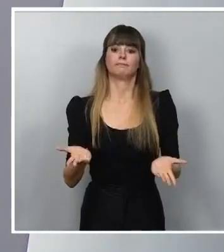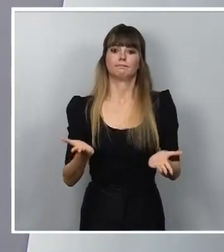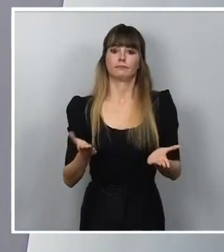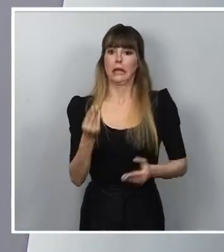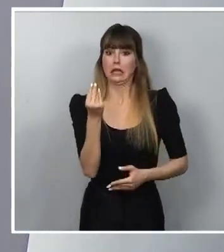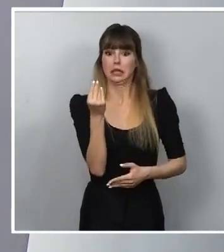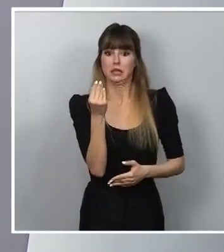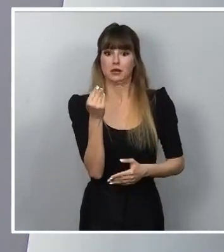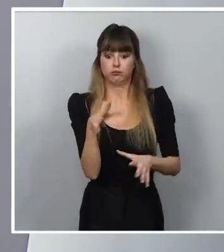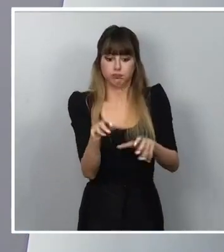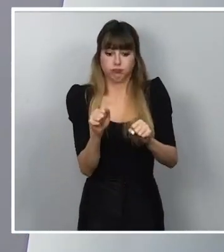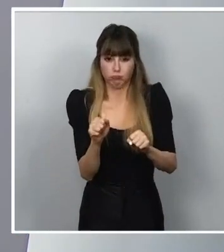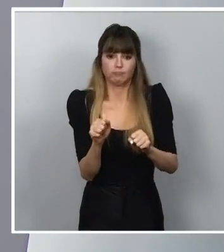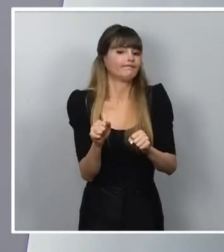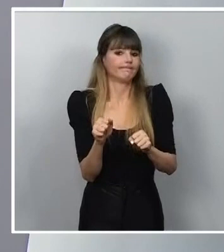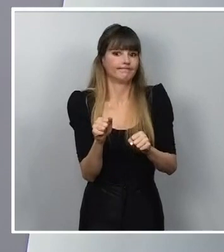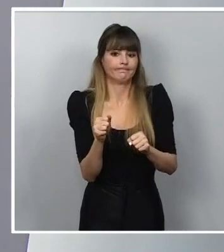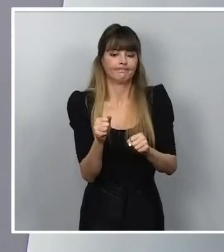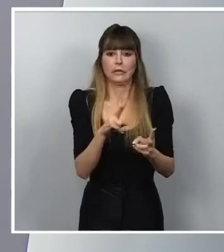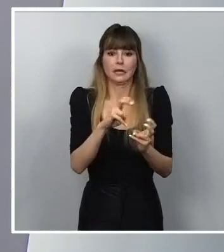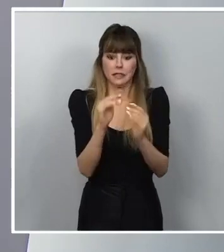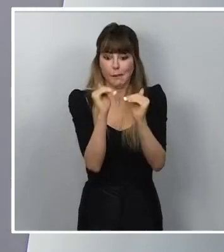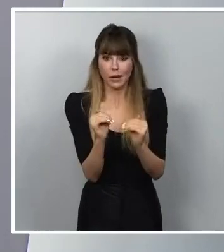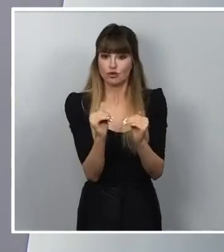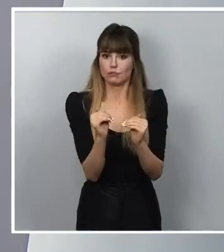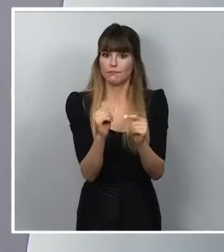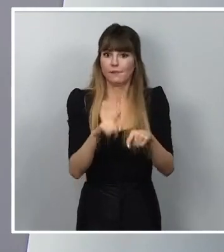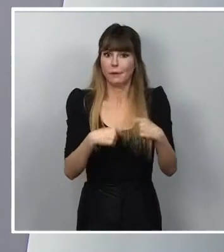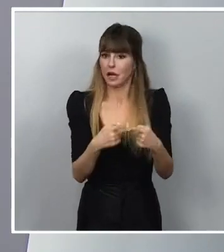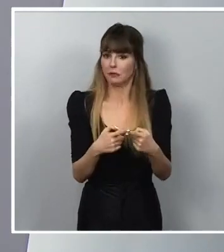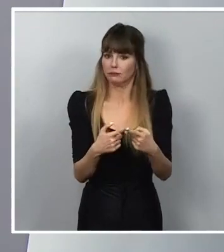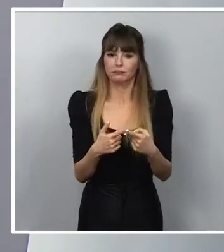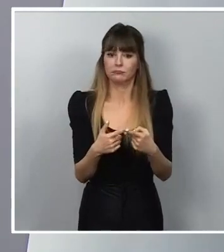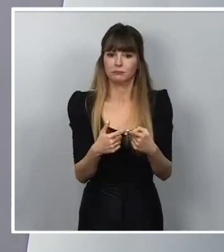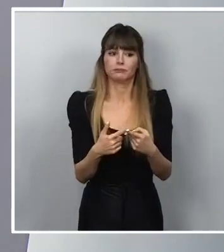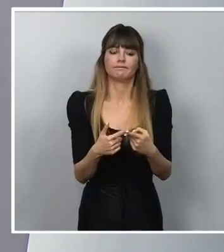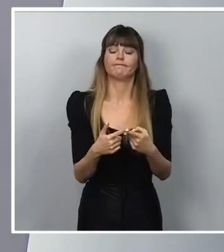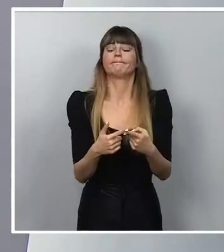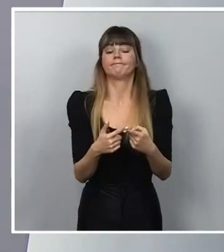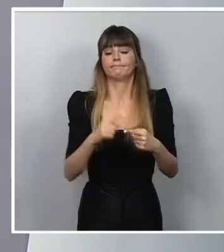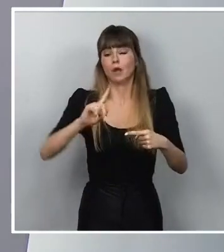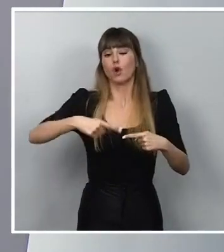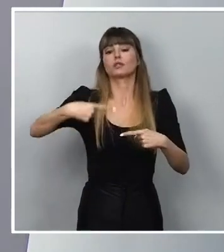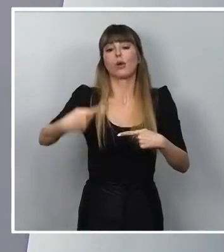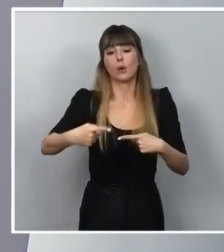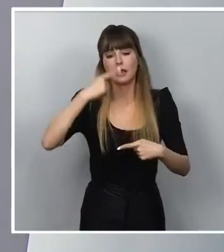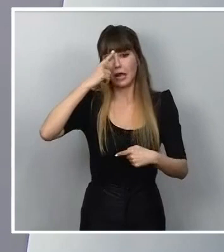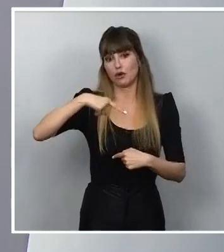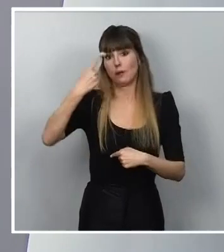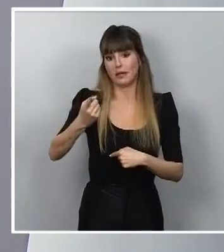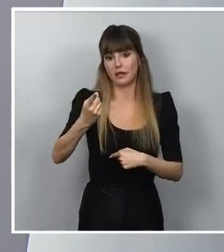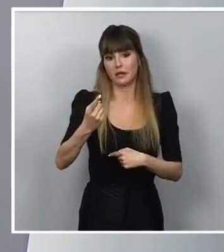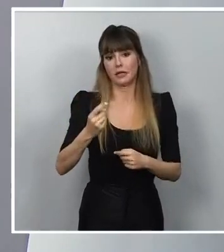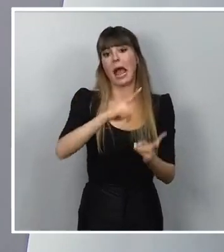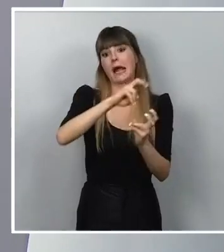retenciones, menor disponibilidad de renta mensual para las familias, teniendo un efecto el año que viene de devolución por